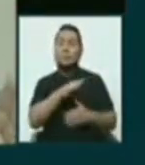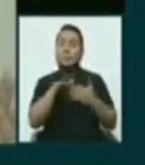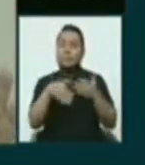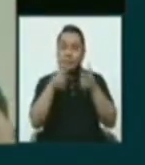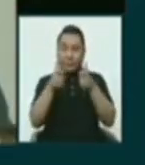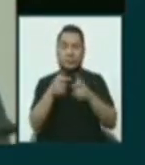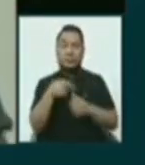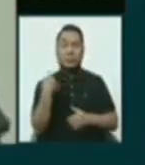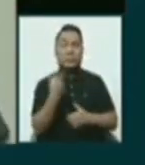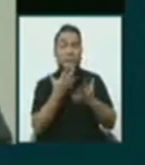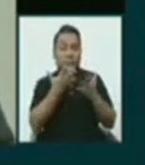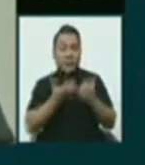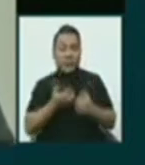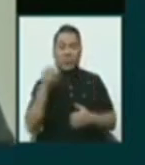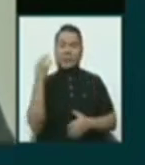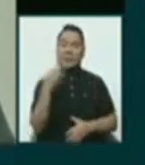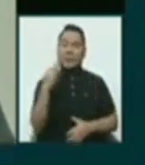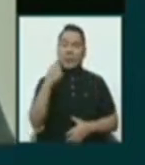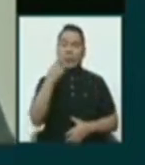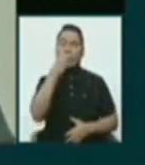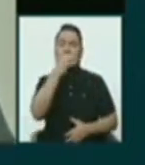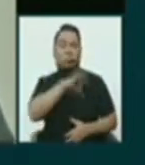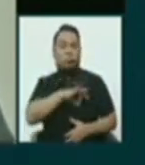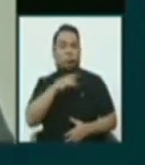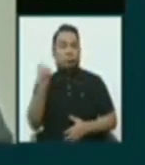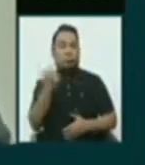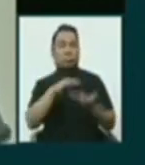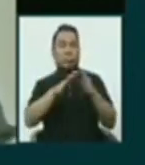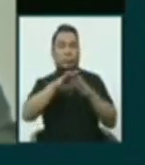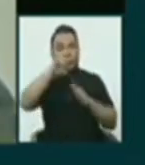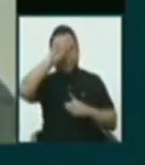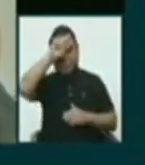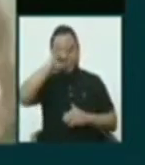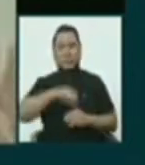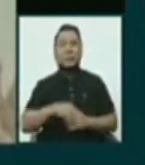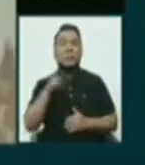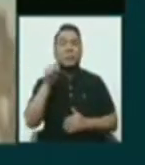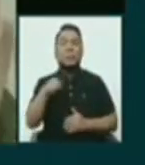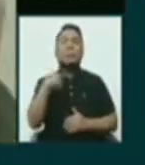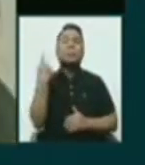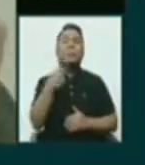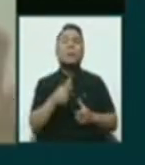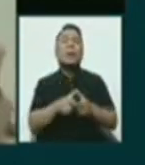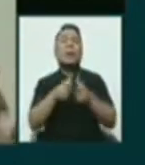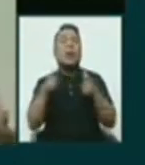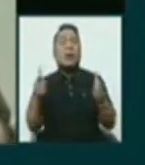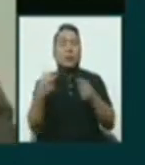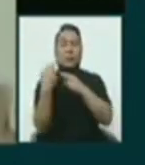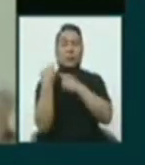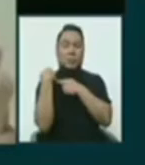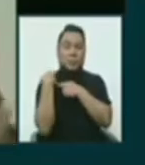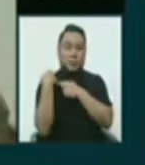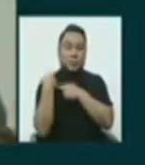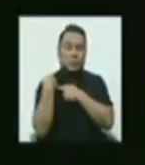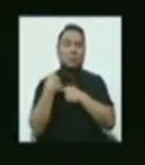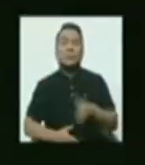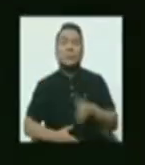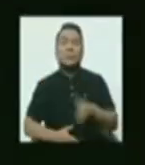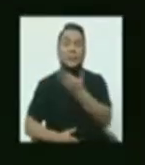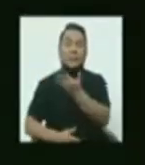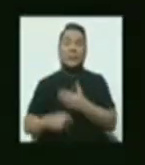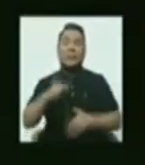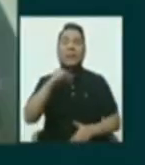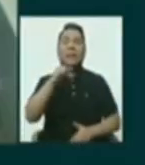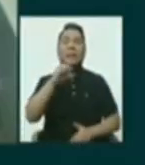queremos nosotros es siempre para el bienestar del pueblo peruano, que es nuestra gran responsabilidad de todos.